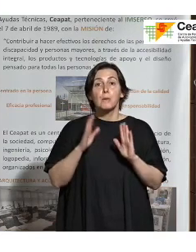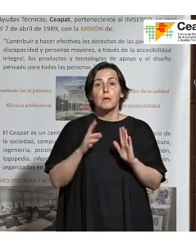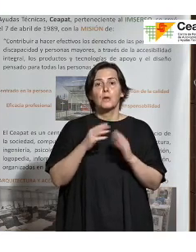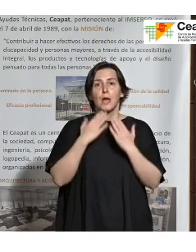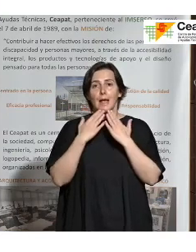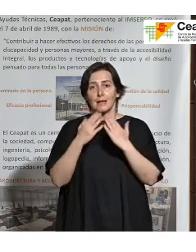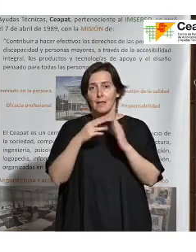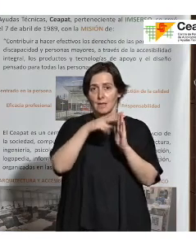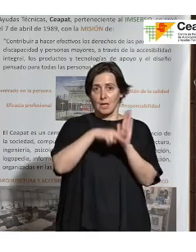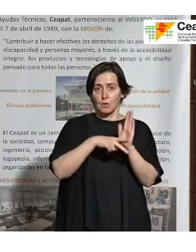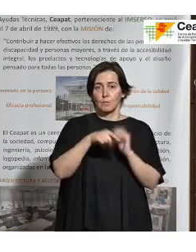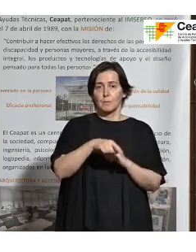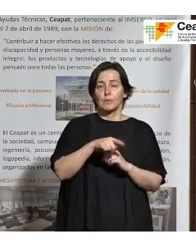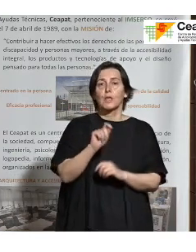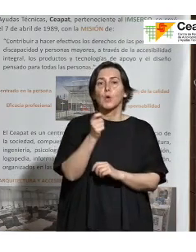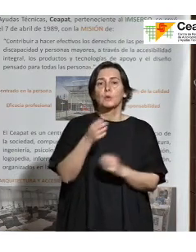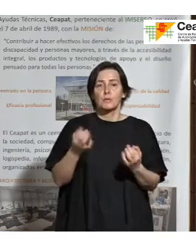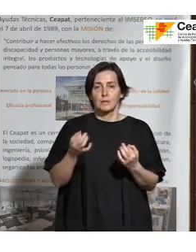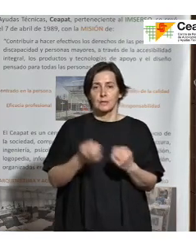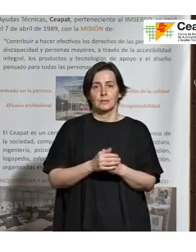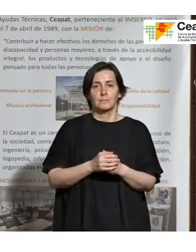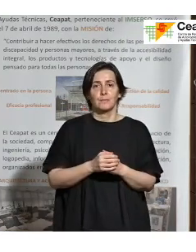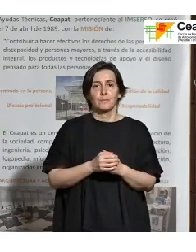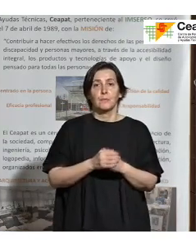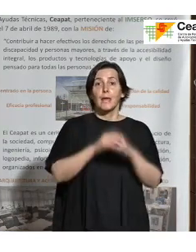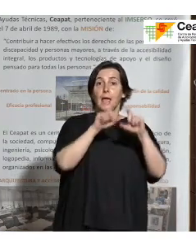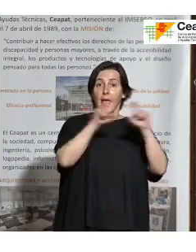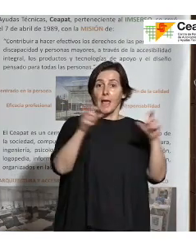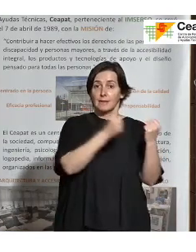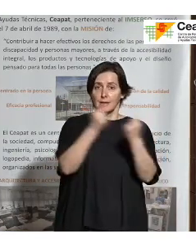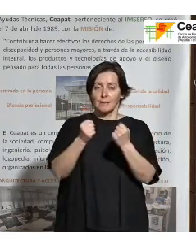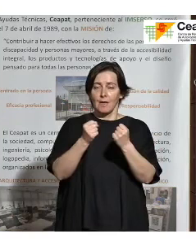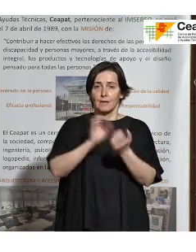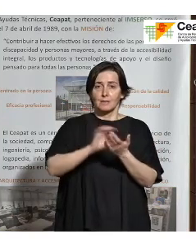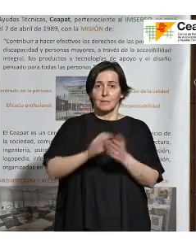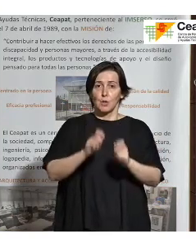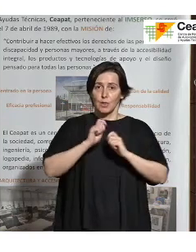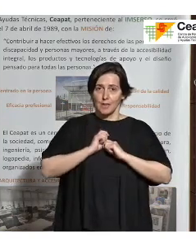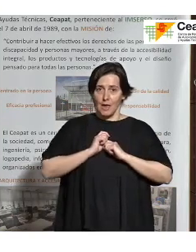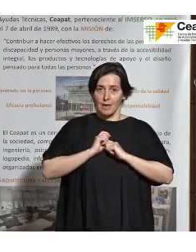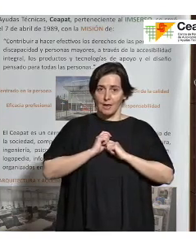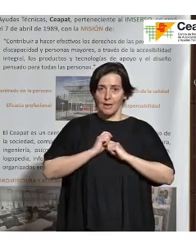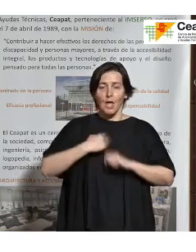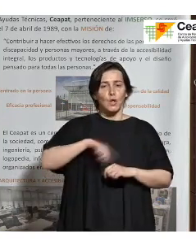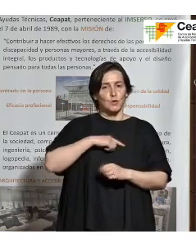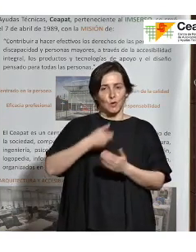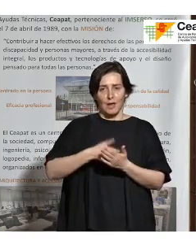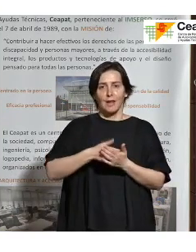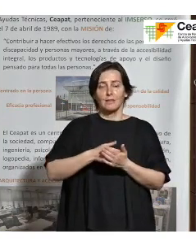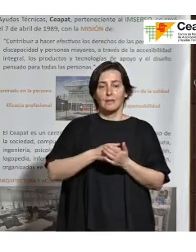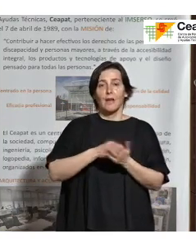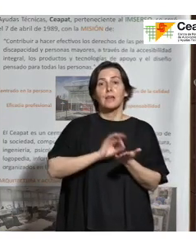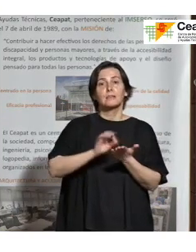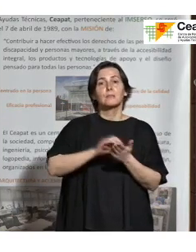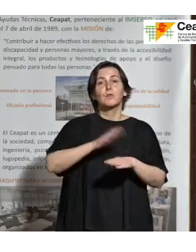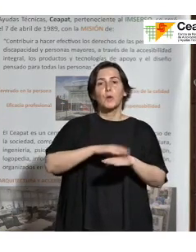logramos es que por lo menos la entidad prestadora que nos va a prestar el servicio cumple una serie de requisitos mínimos entonces yo